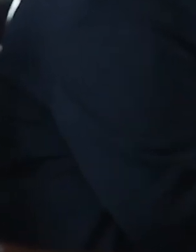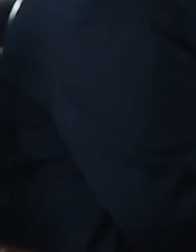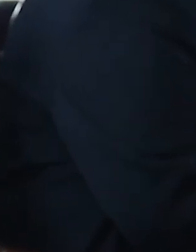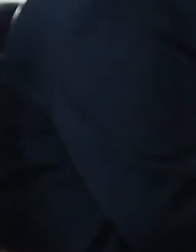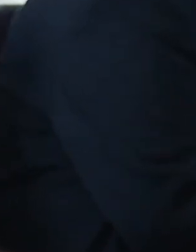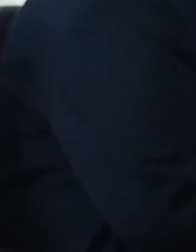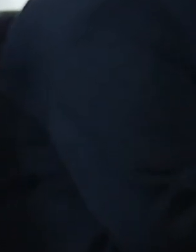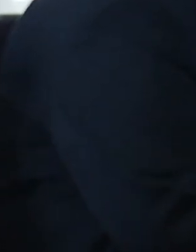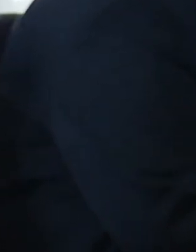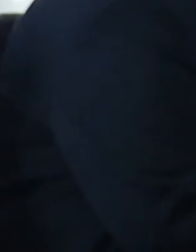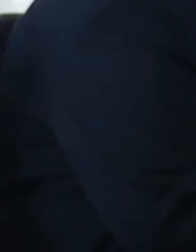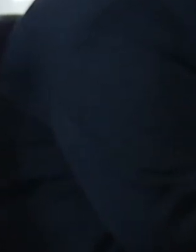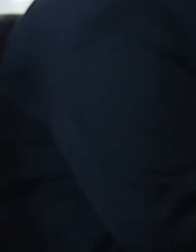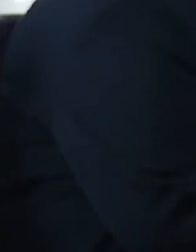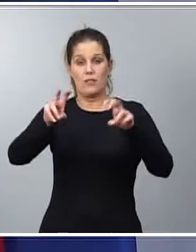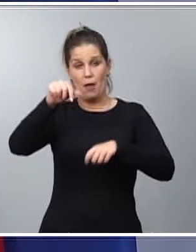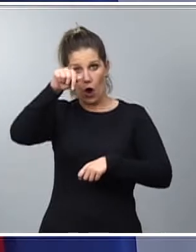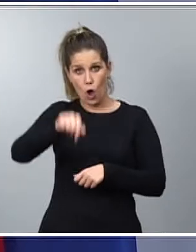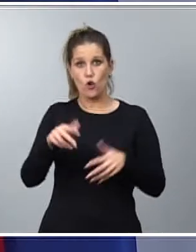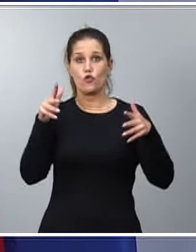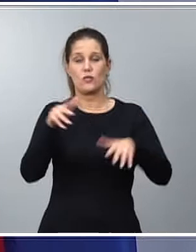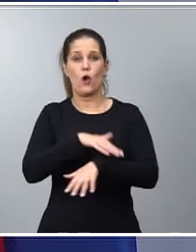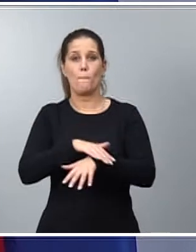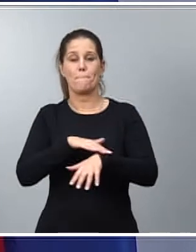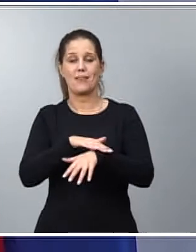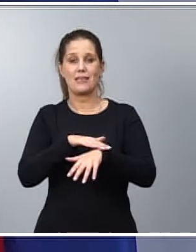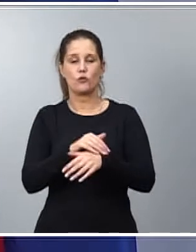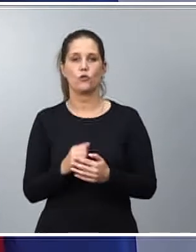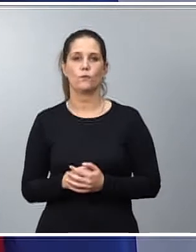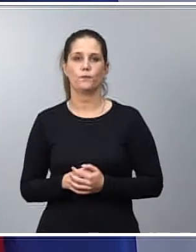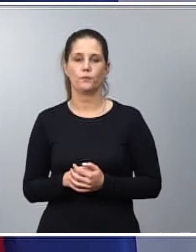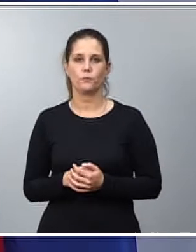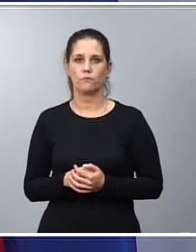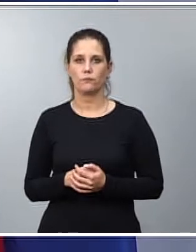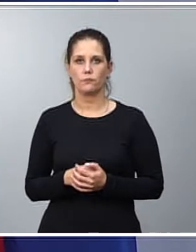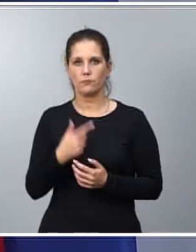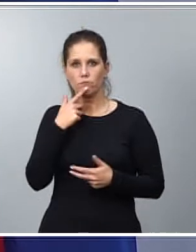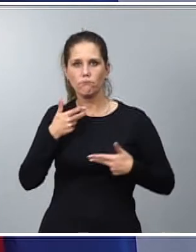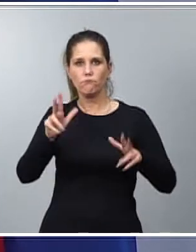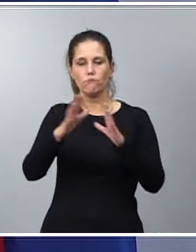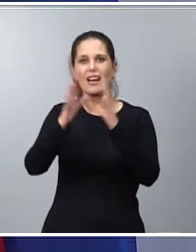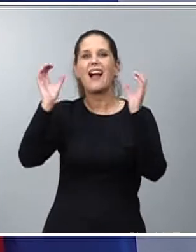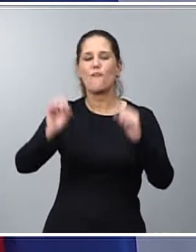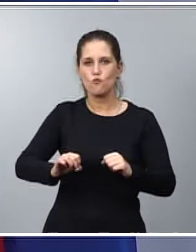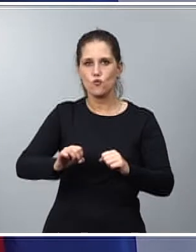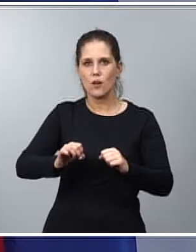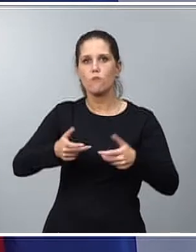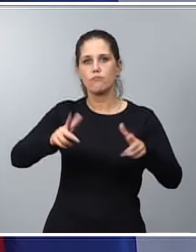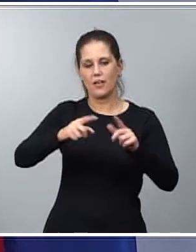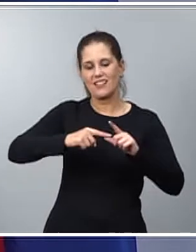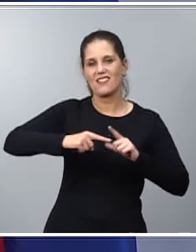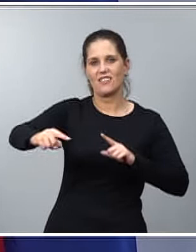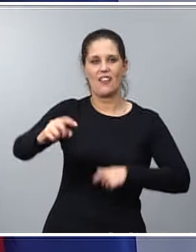630.000 agricultores y ganaderos, el acuerdo de autorización de transferencia de fondos a las comunidades